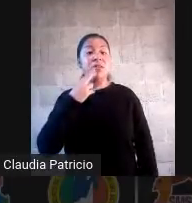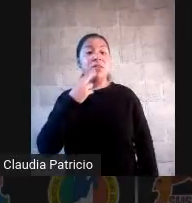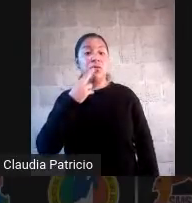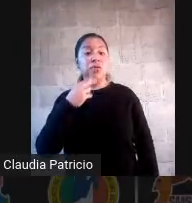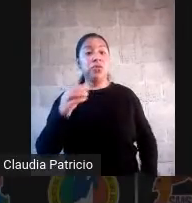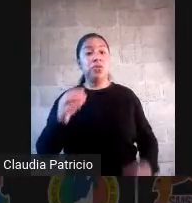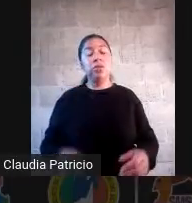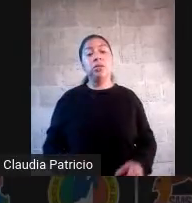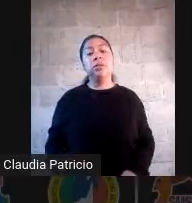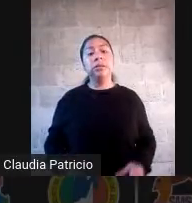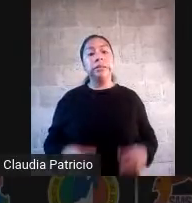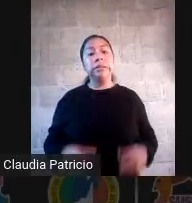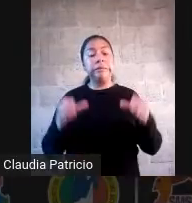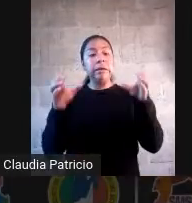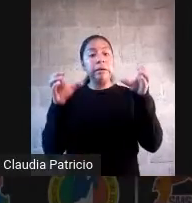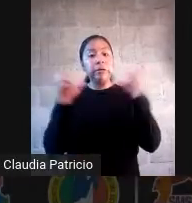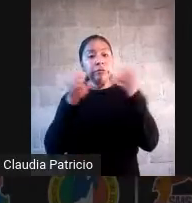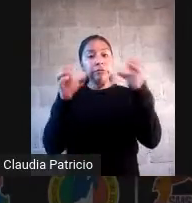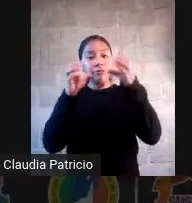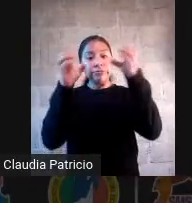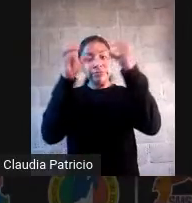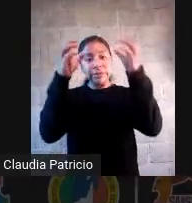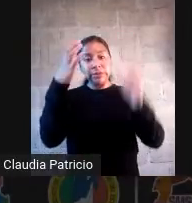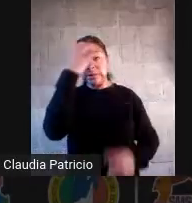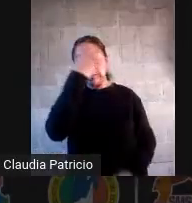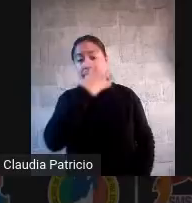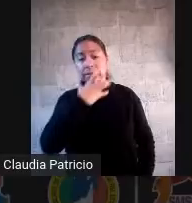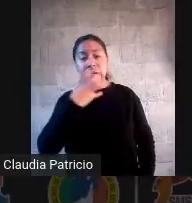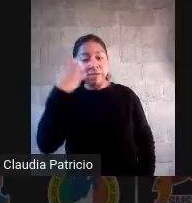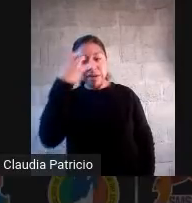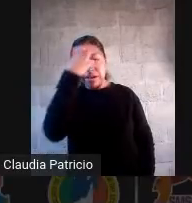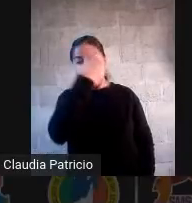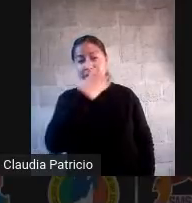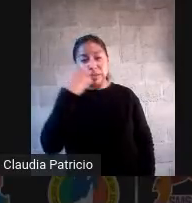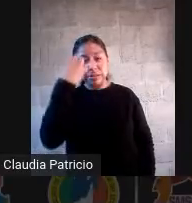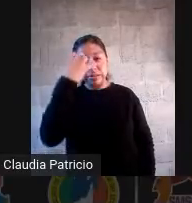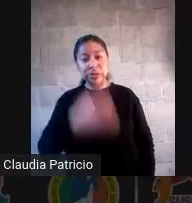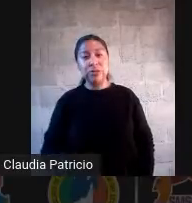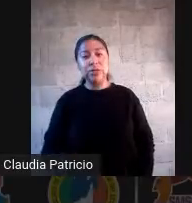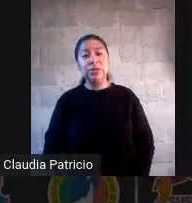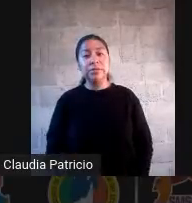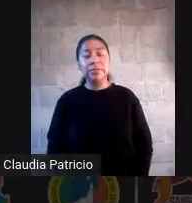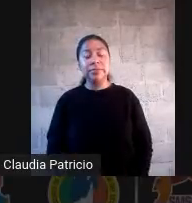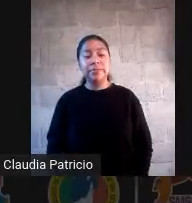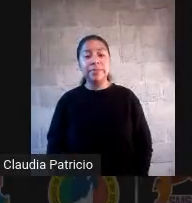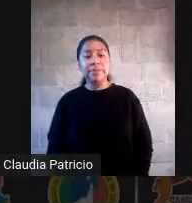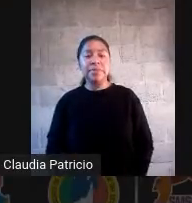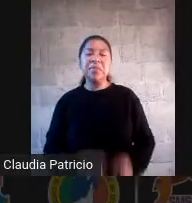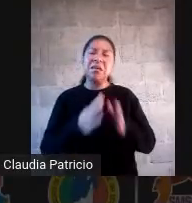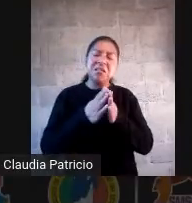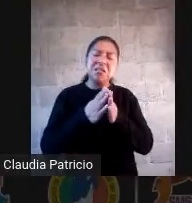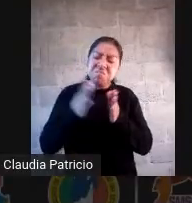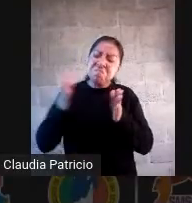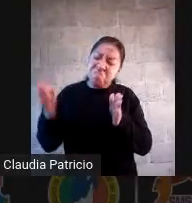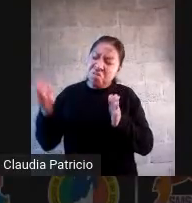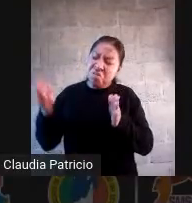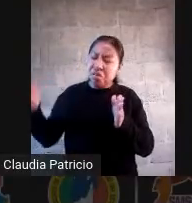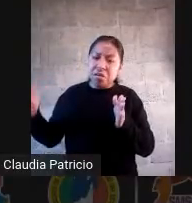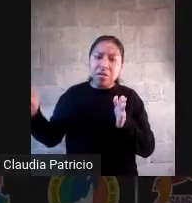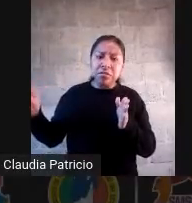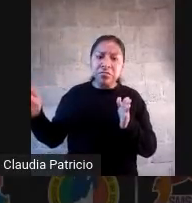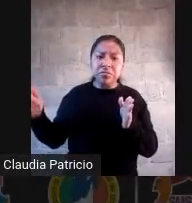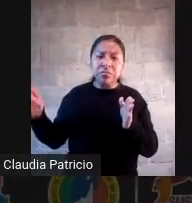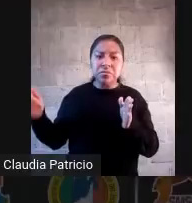a la evaluación. Si hacemos un instrumento diagnóstico más adelantito del ciclo escolar, sí, por favor, que sea,